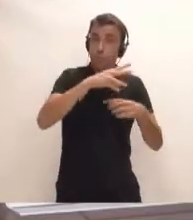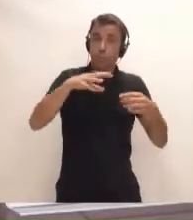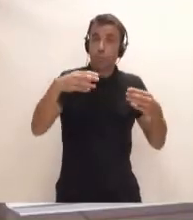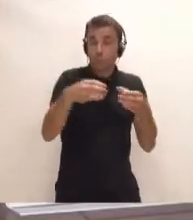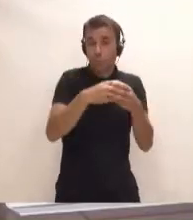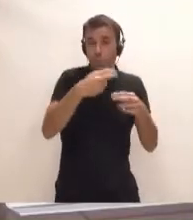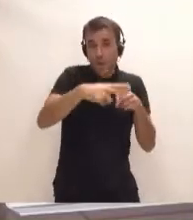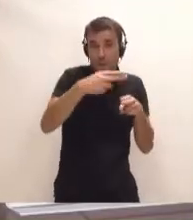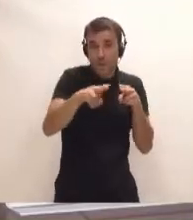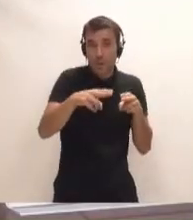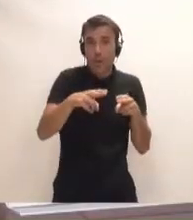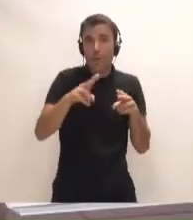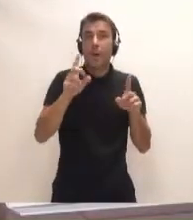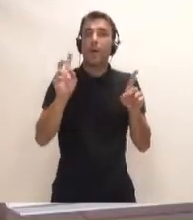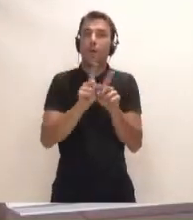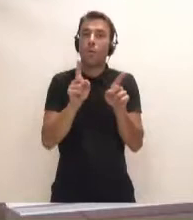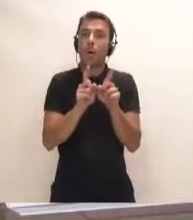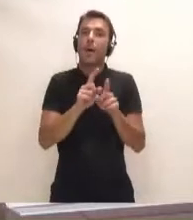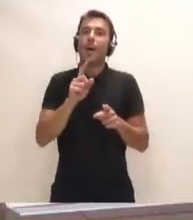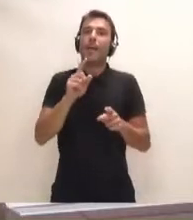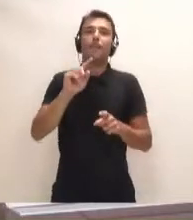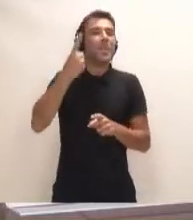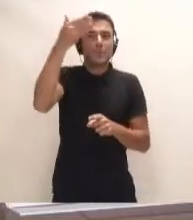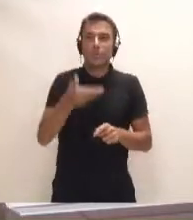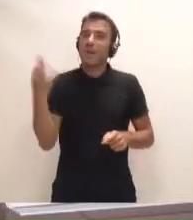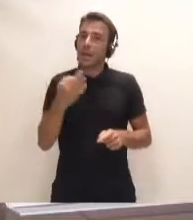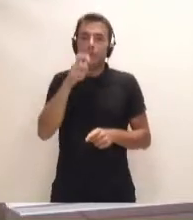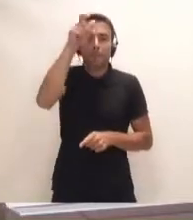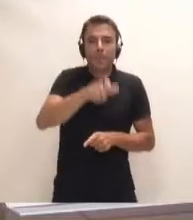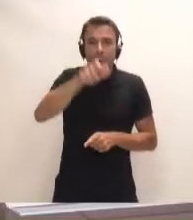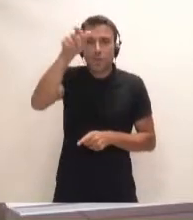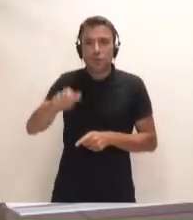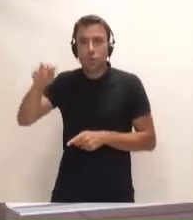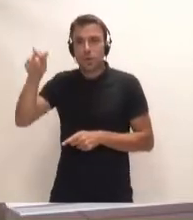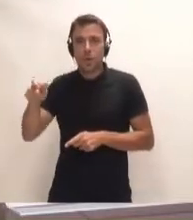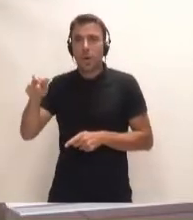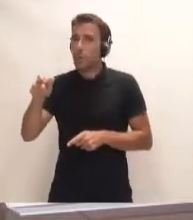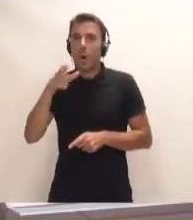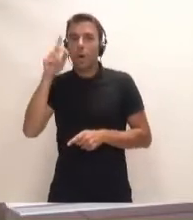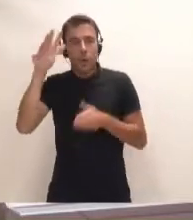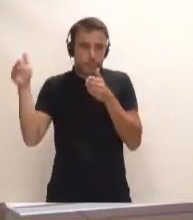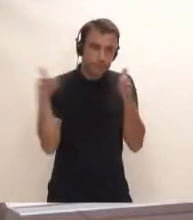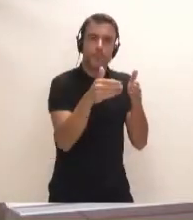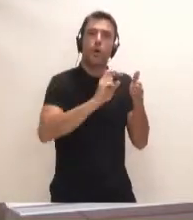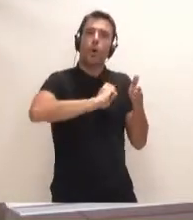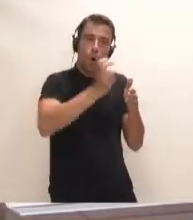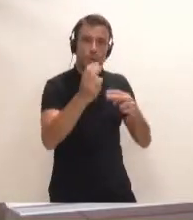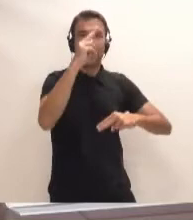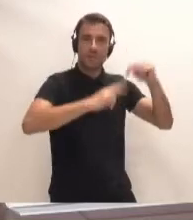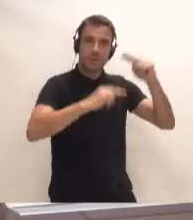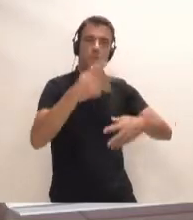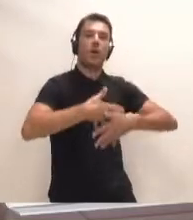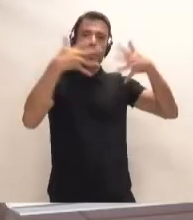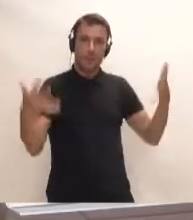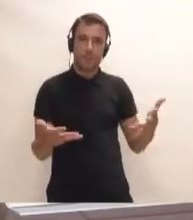visto que se ponían a las personas en el centro, en vez de otra macroestructura. Parece que